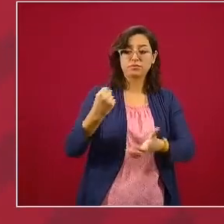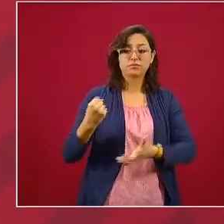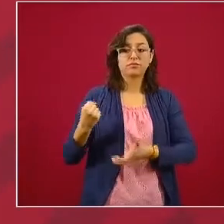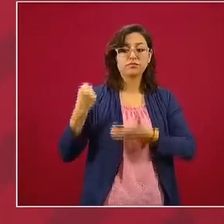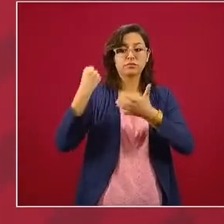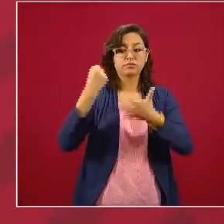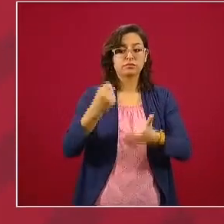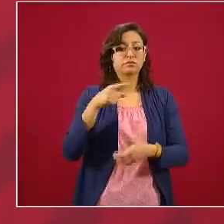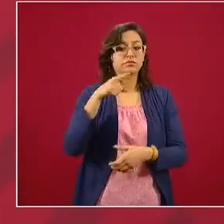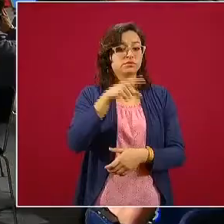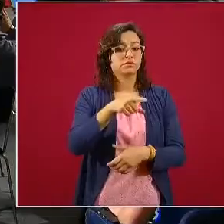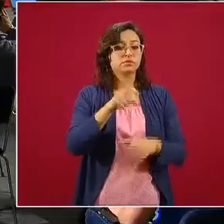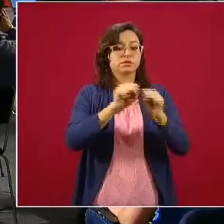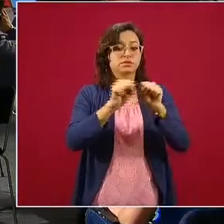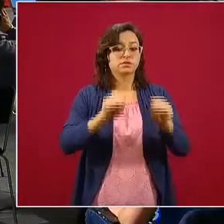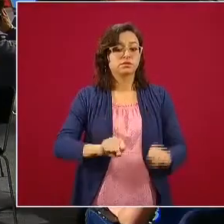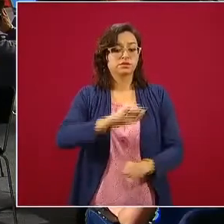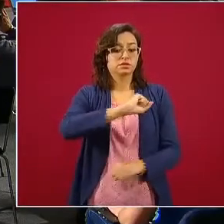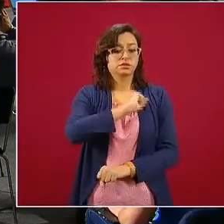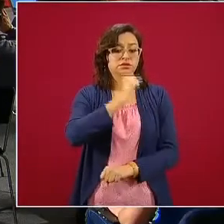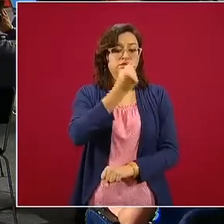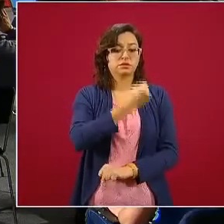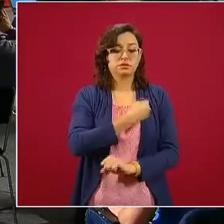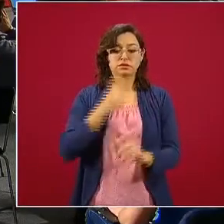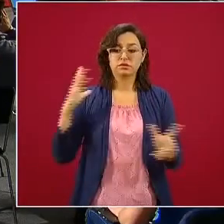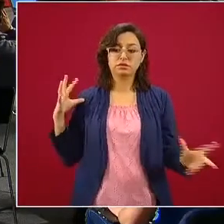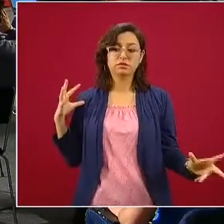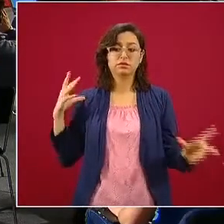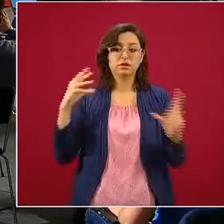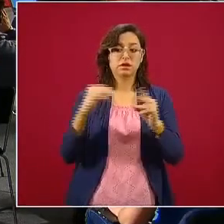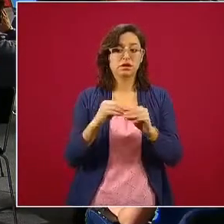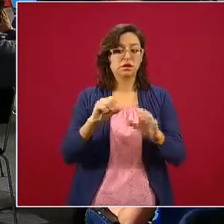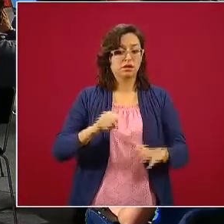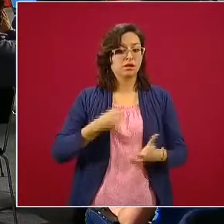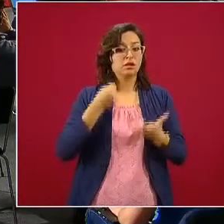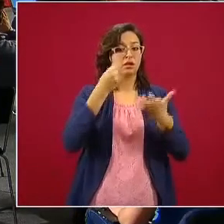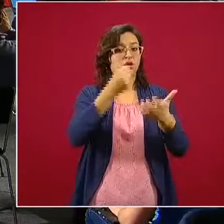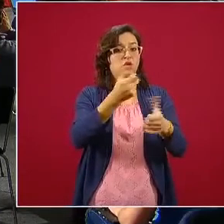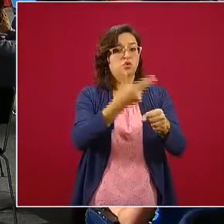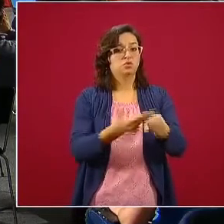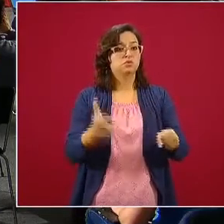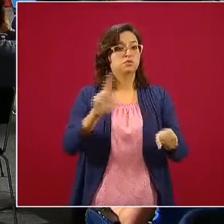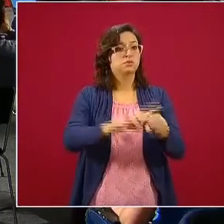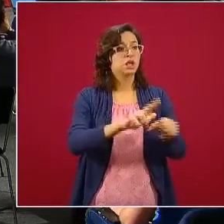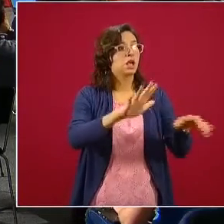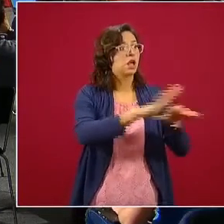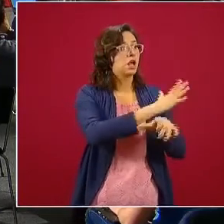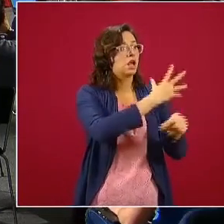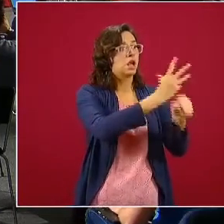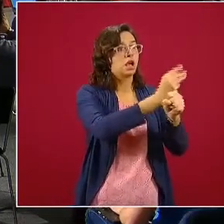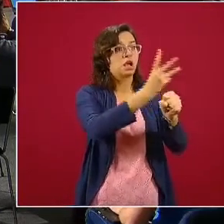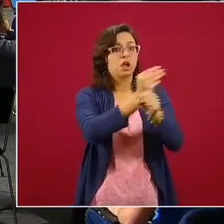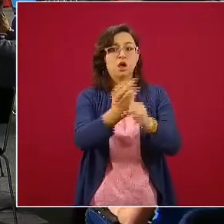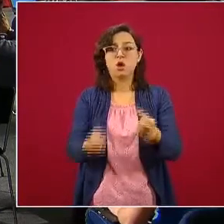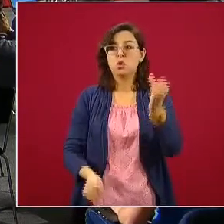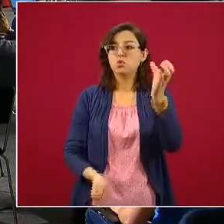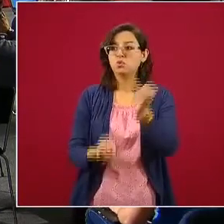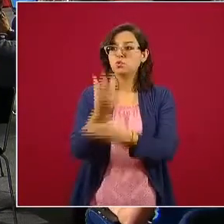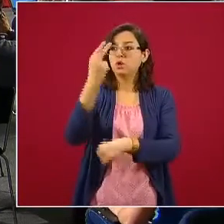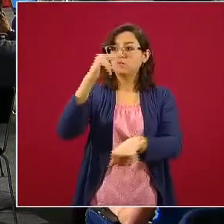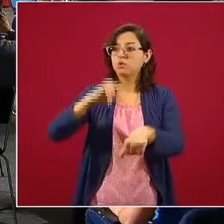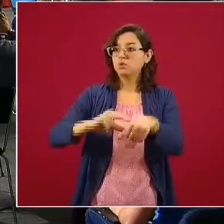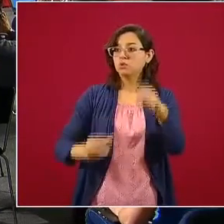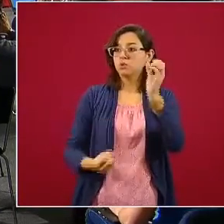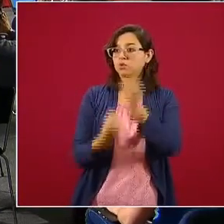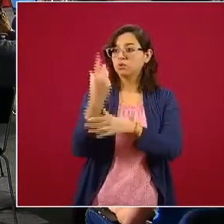al sector de la salud en torno a la adaptación de espacios y el reclutamiento de personal médico, por